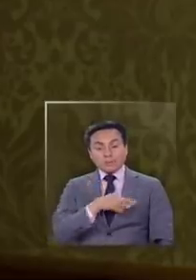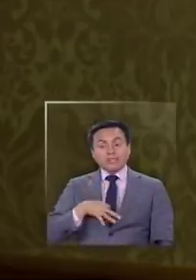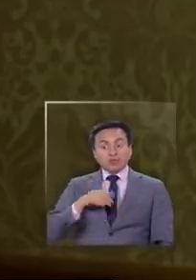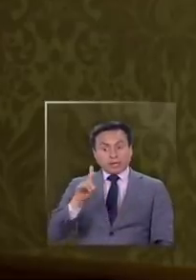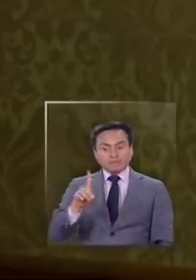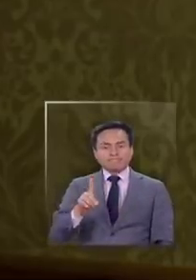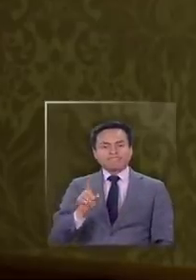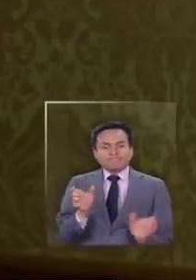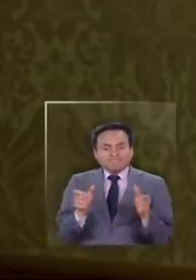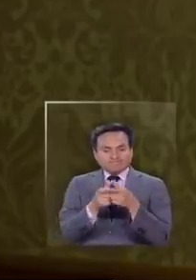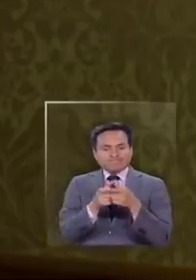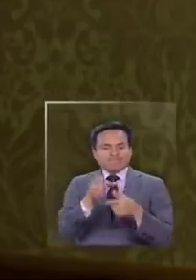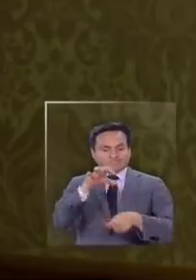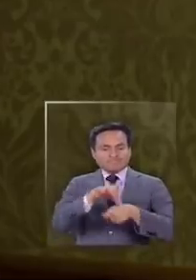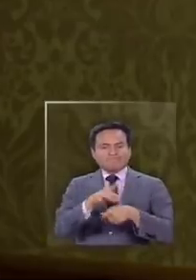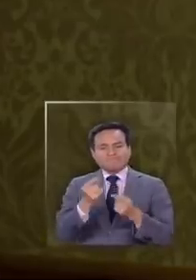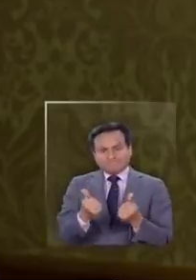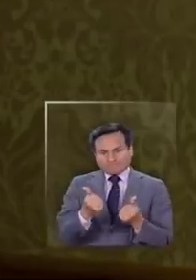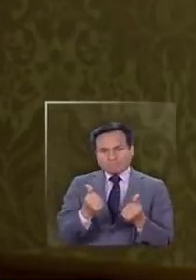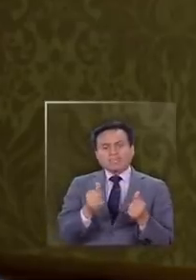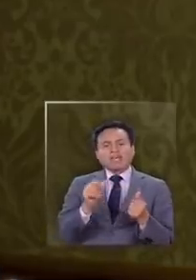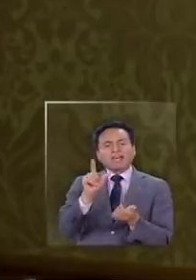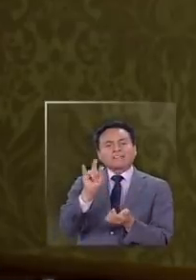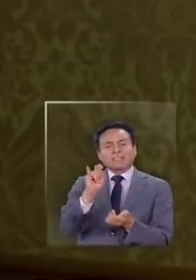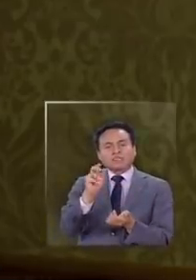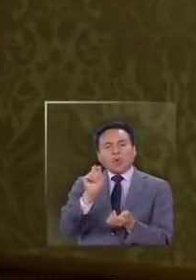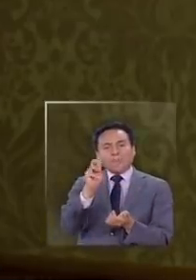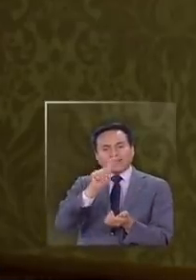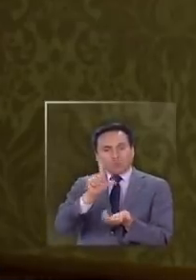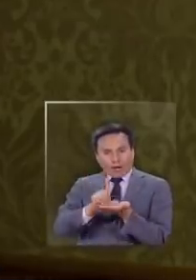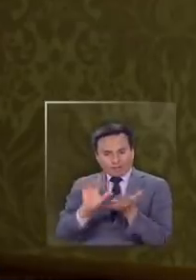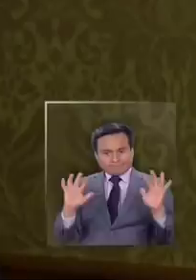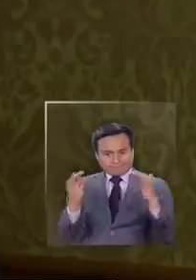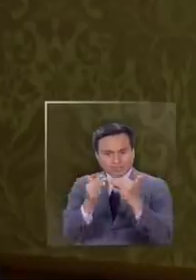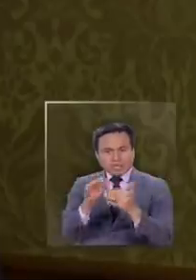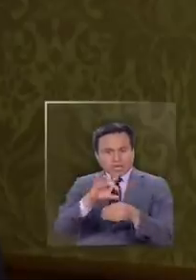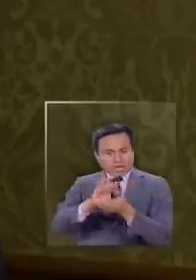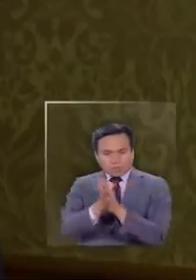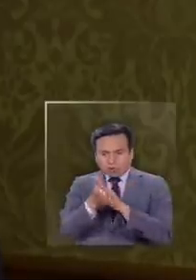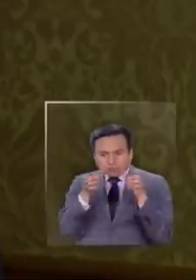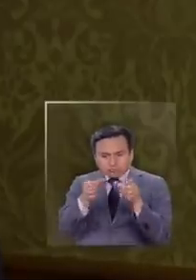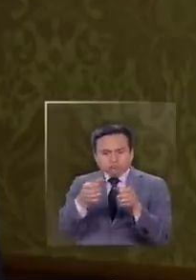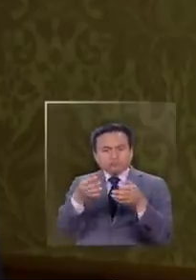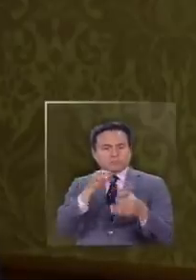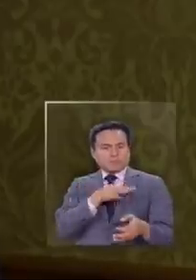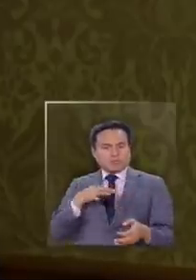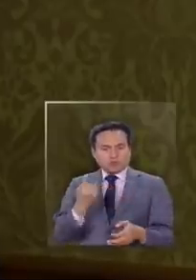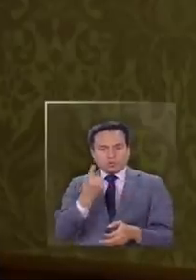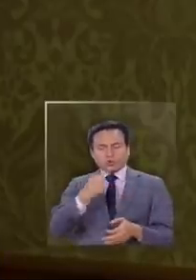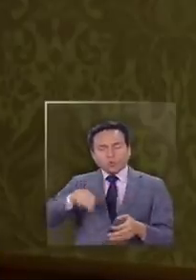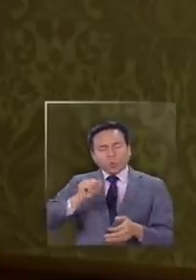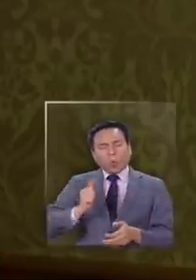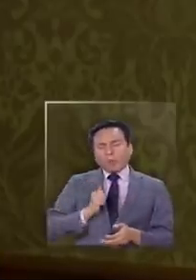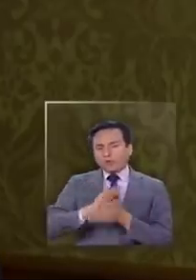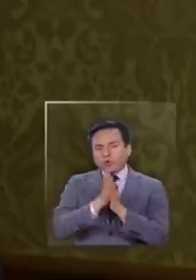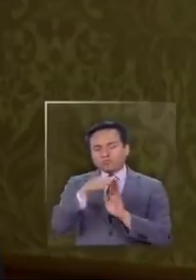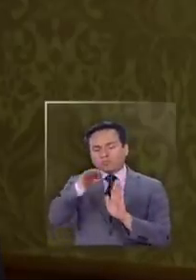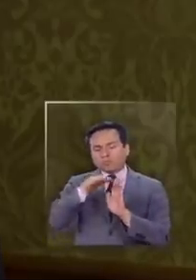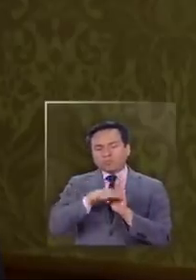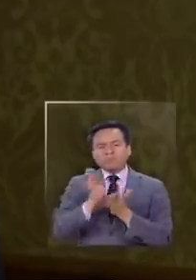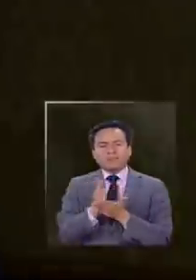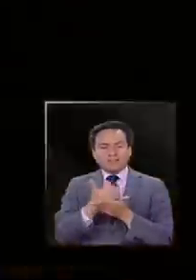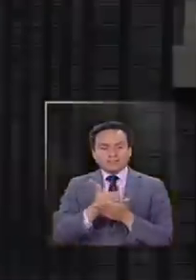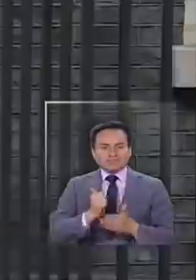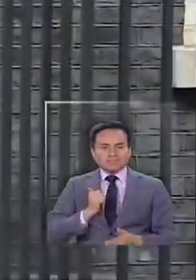está en manos seguras con un equipo brillante en St. Tenemos un equipo fuerte detrás del primer ministro y nos haremos cargo de cumplir todos sus